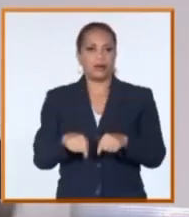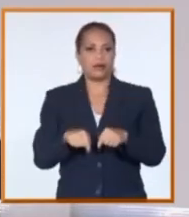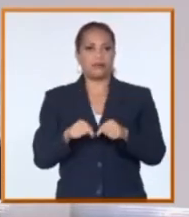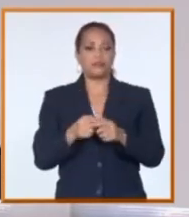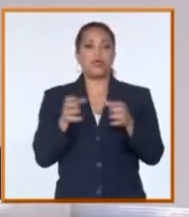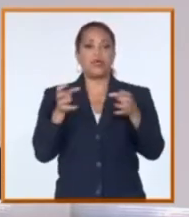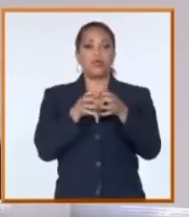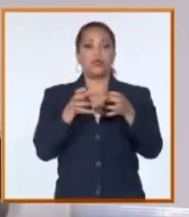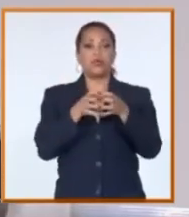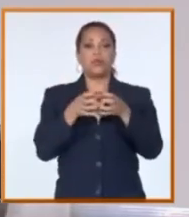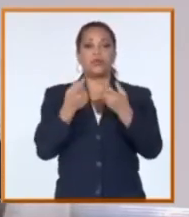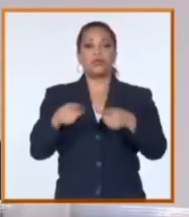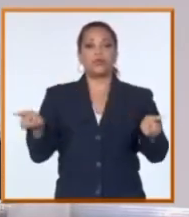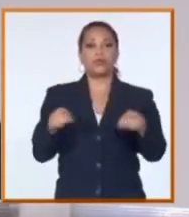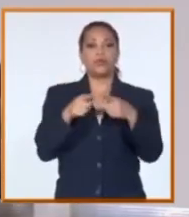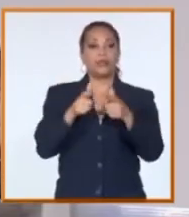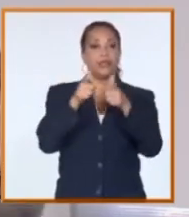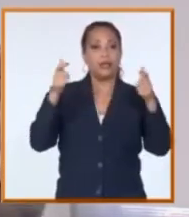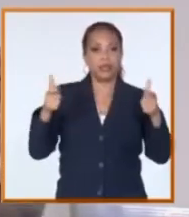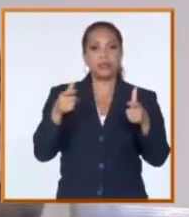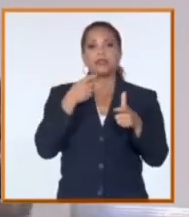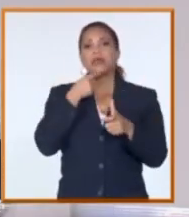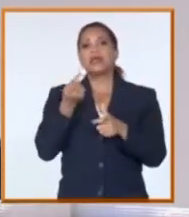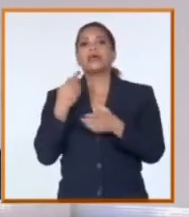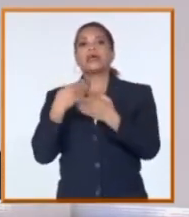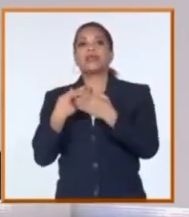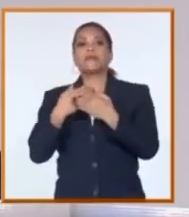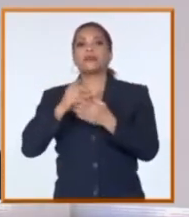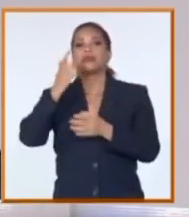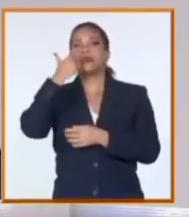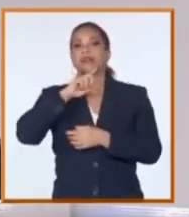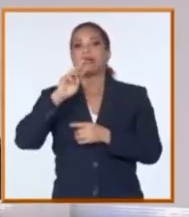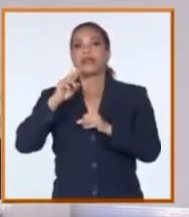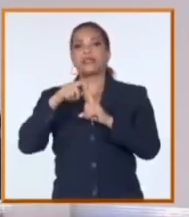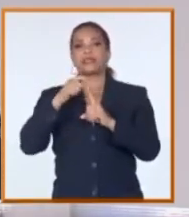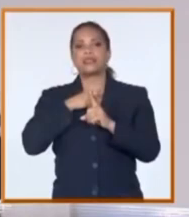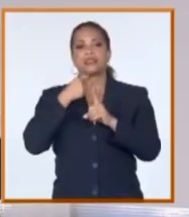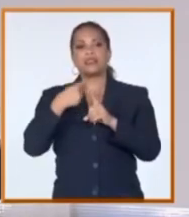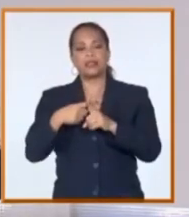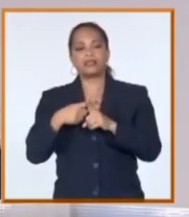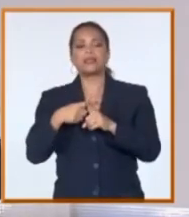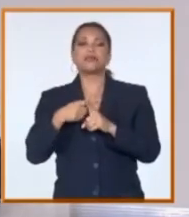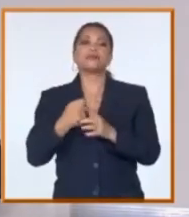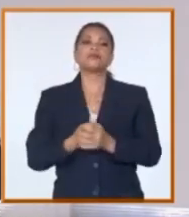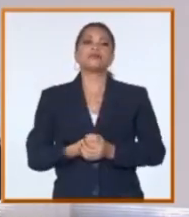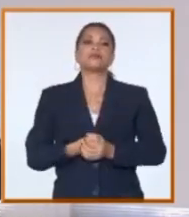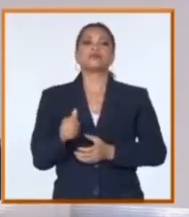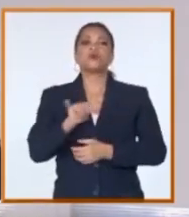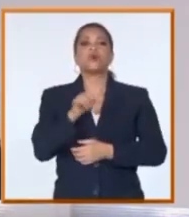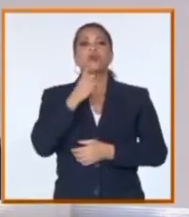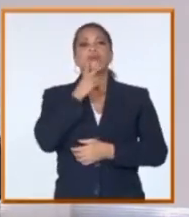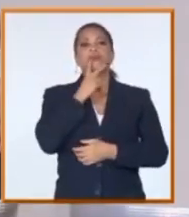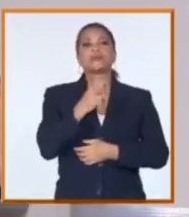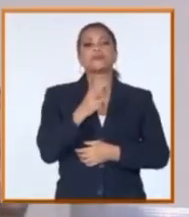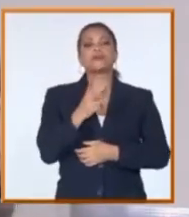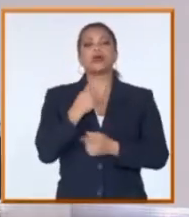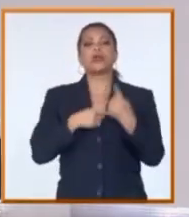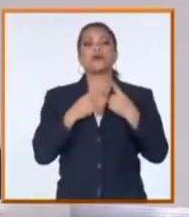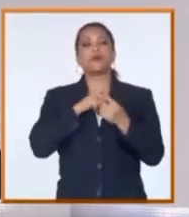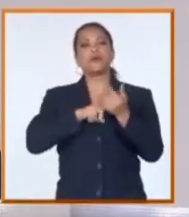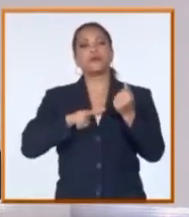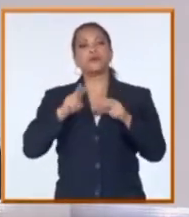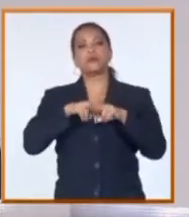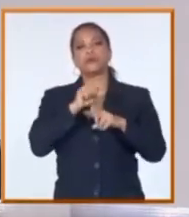orquestas y que están concentradas además en las empresas de Artex y EGREM. E igualmente hemos atendido algunos casos de provincia como